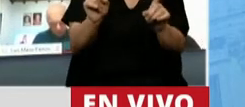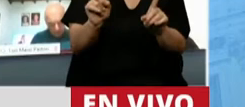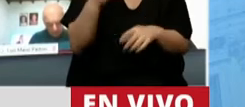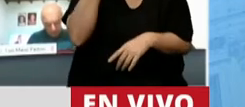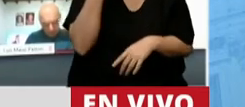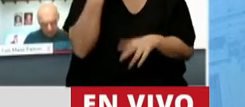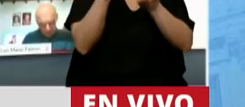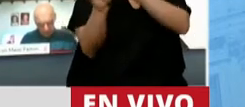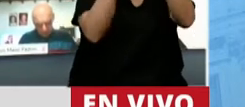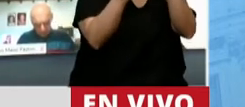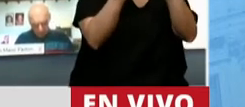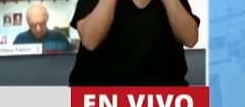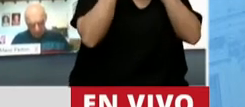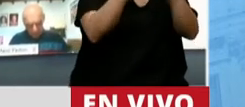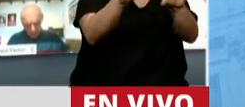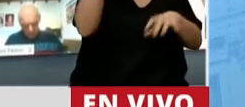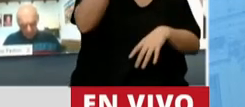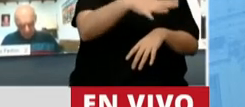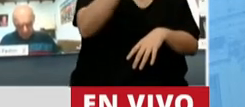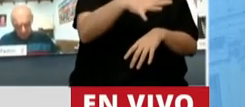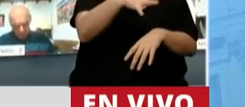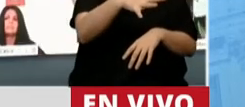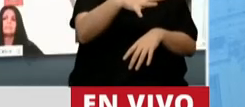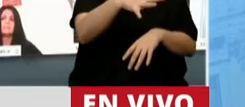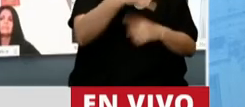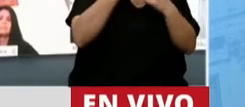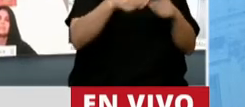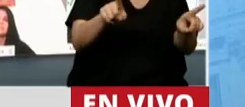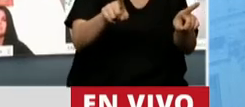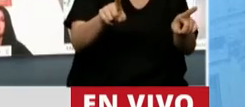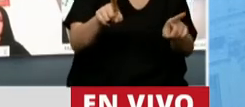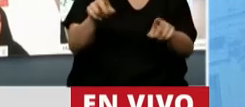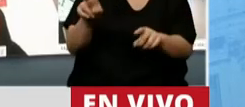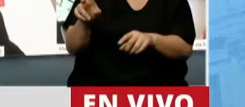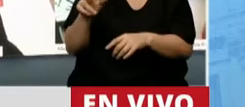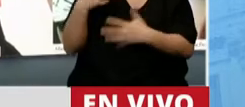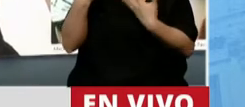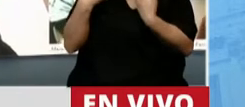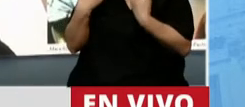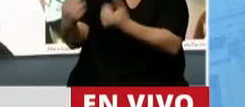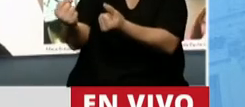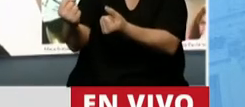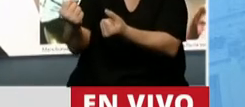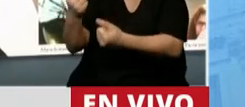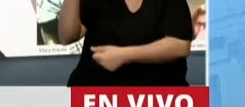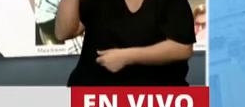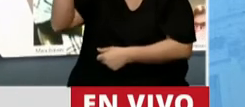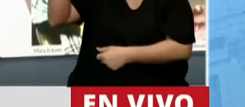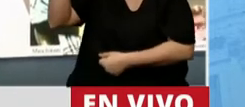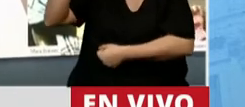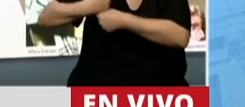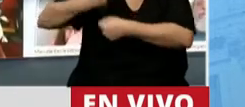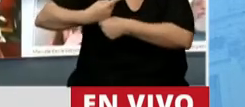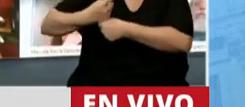negativo y la venganza contra el otro, y otra cosa es defender enérgicamente los principios y valores